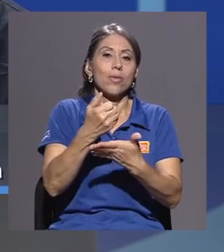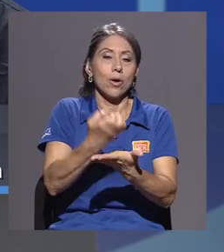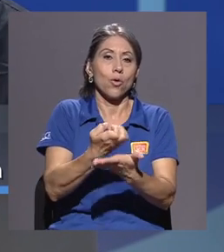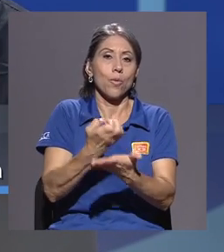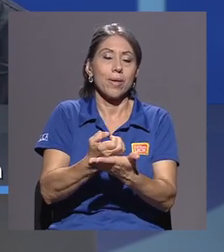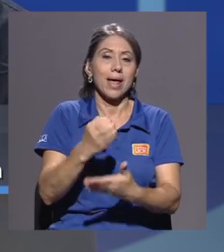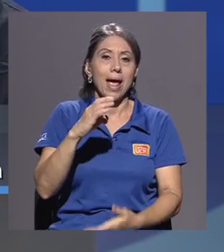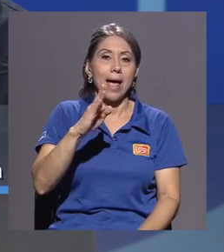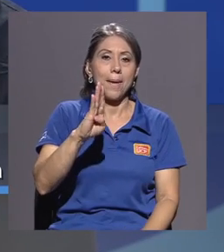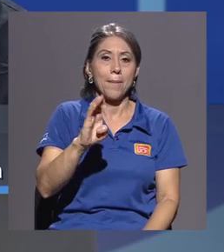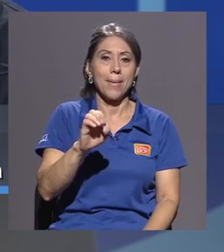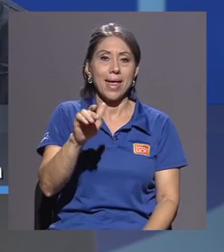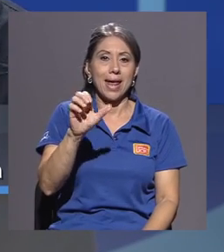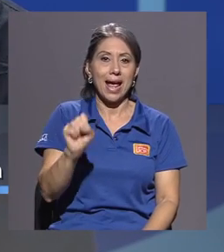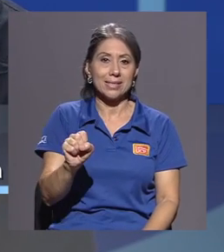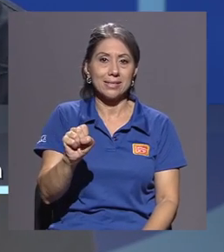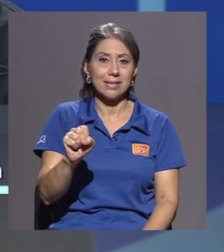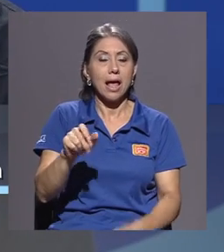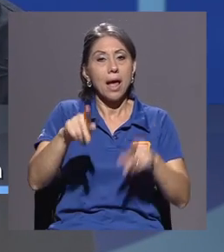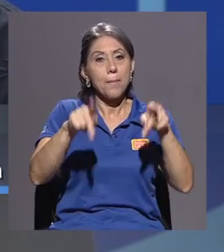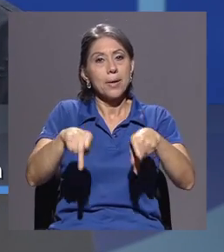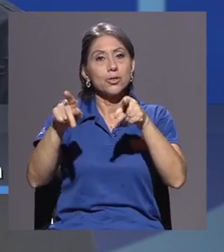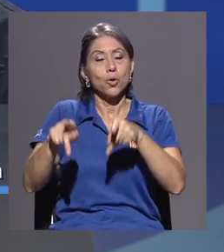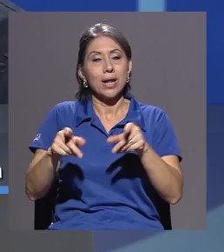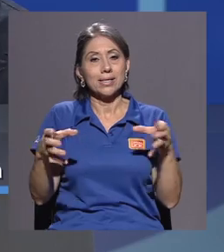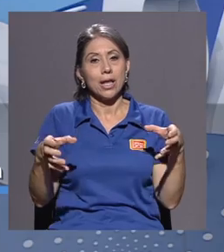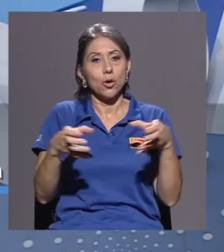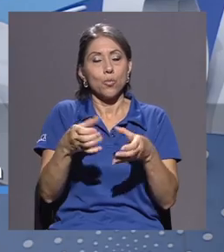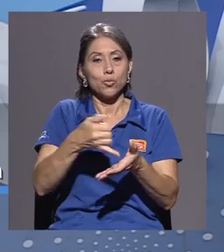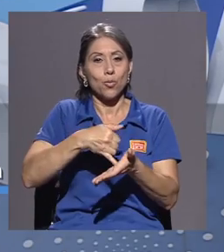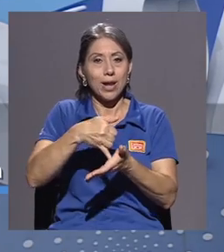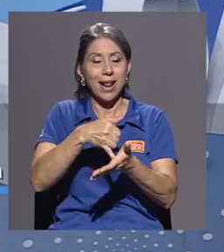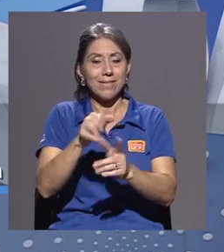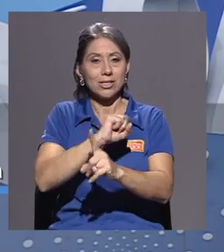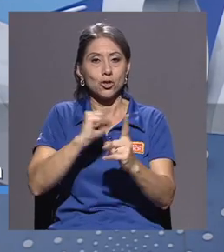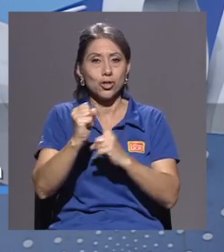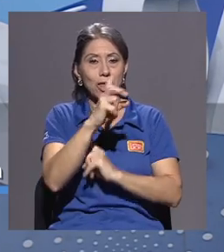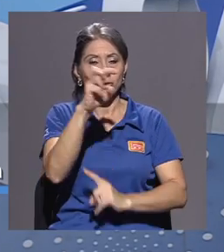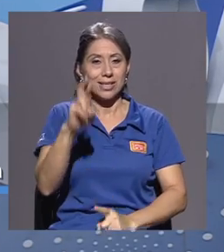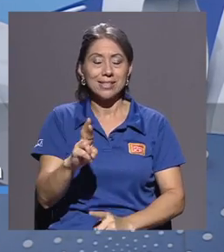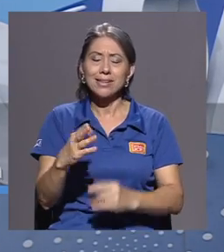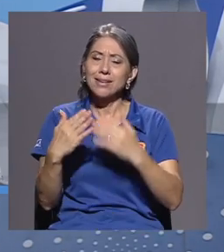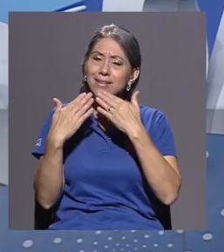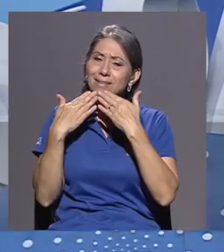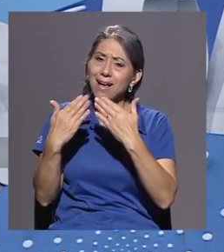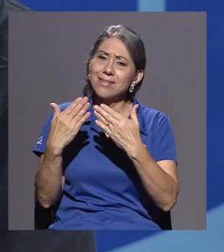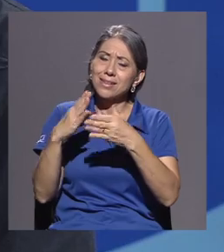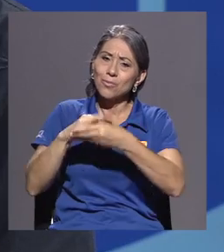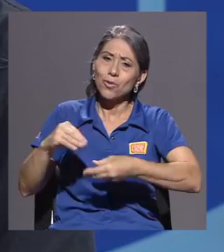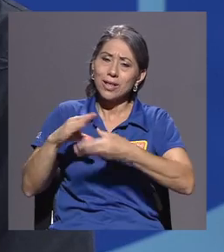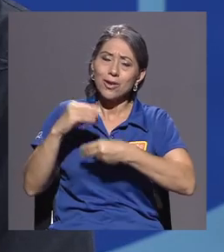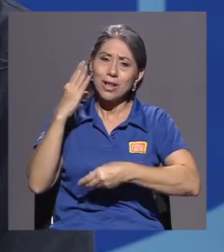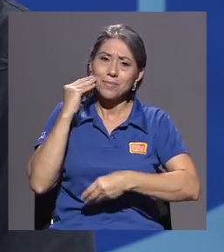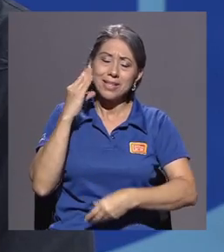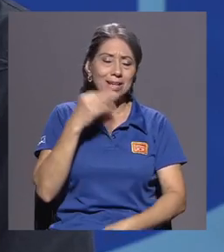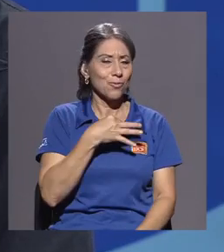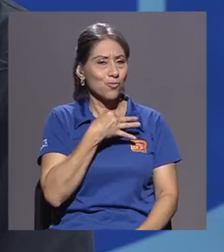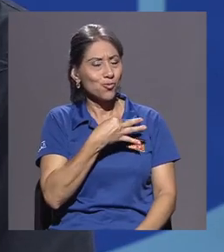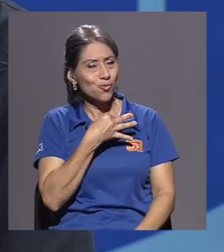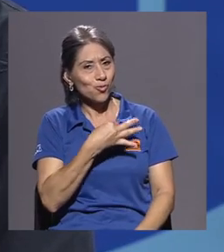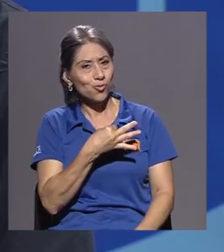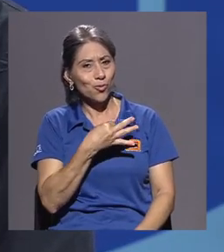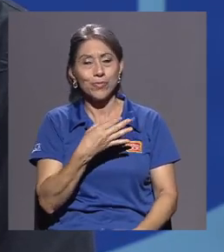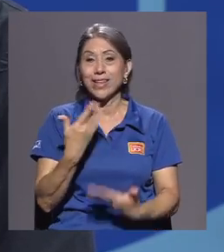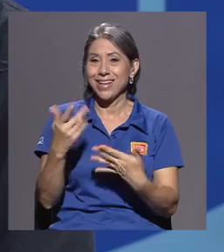pertenecen a grupos vulnerables de la sociedad costarricense. Leonardo, muchísimas gracias por contarnos la experiencia de que es la educación